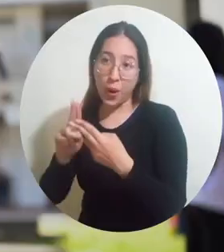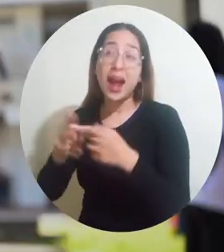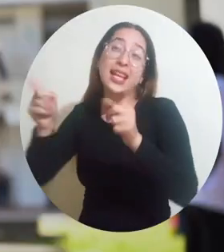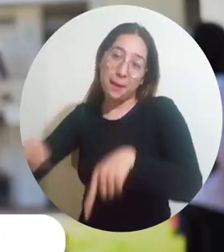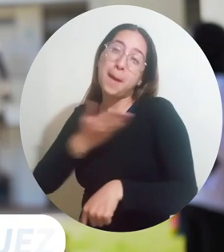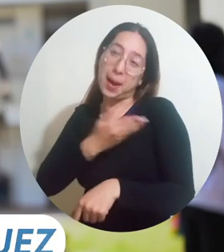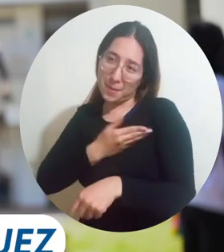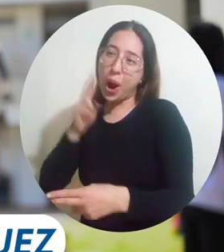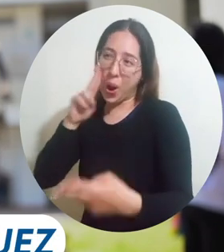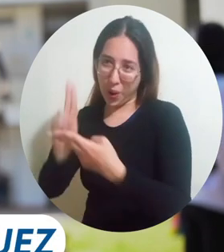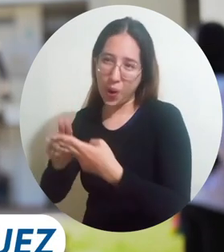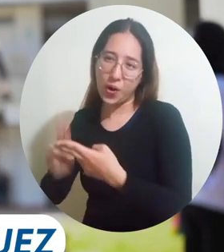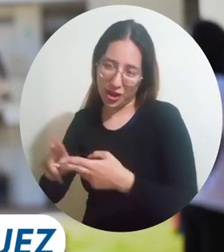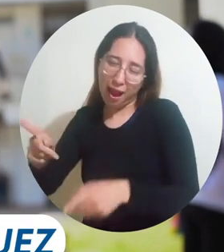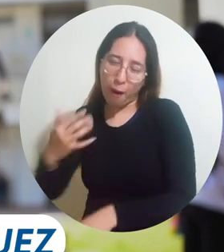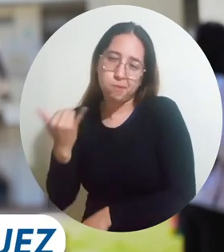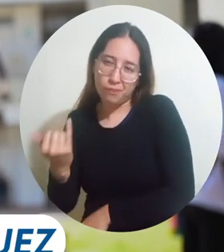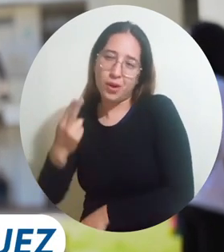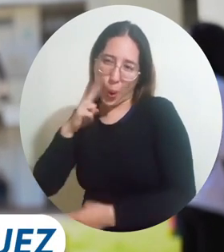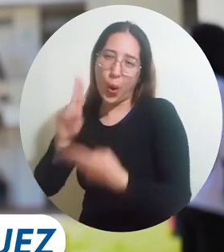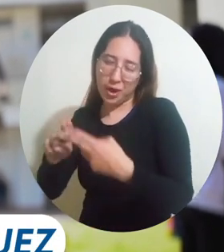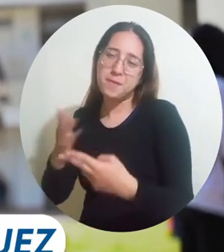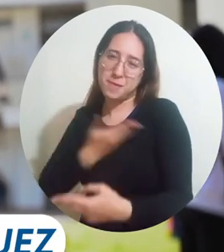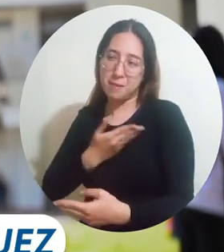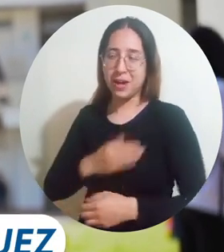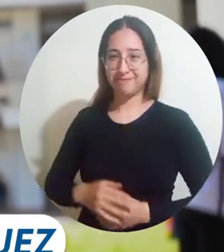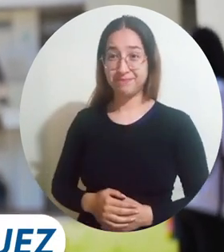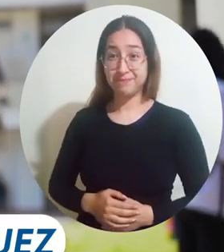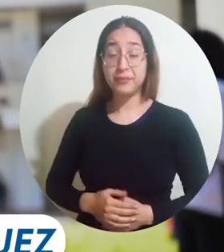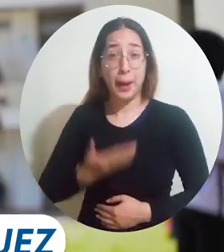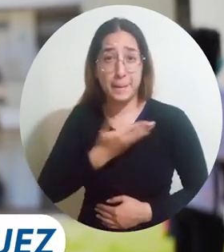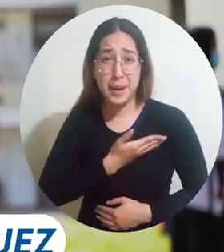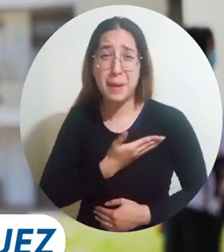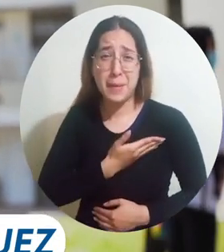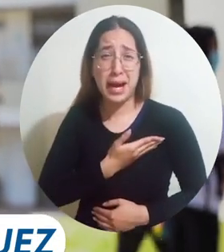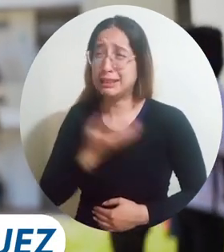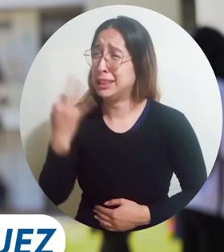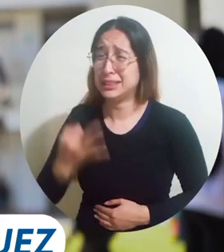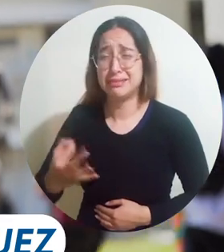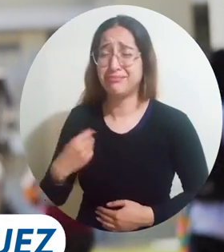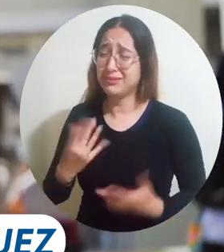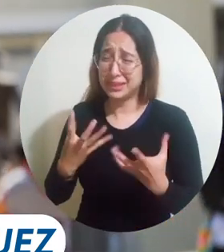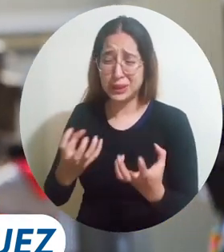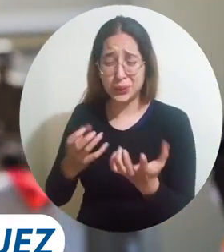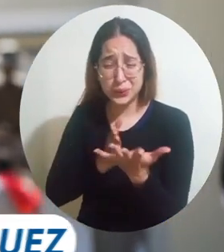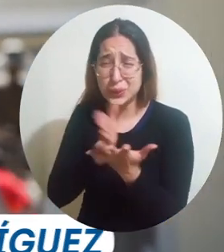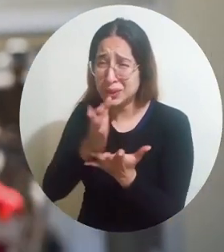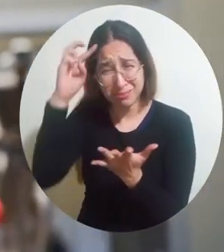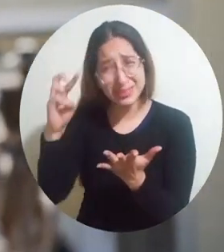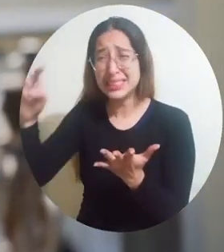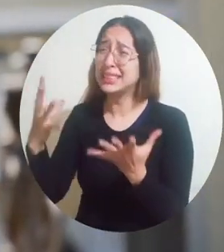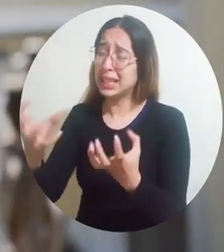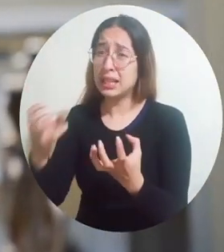es una mujer que siempre quiso tener una carrera profesional y joven no lo pudo